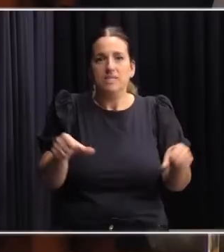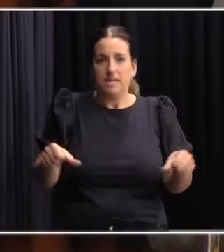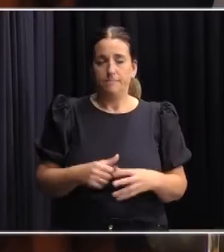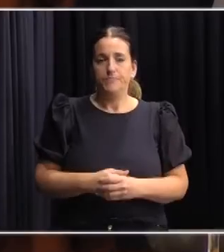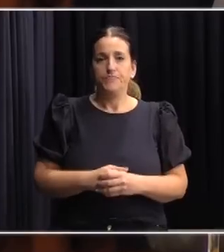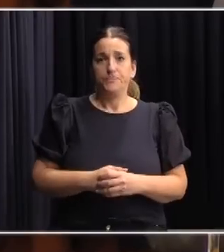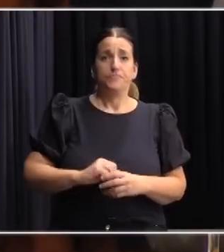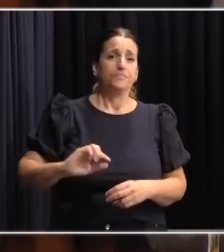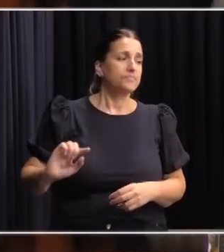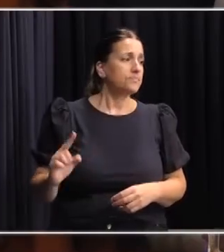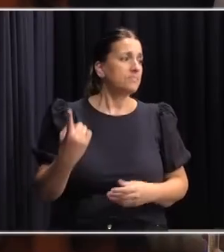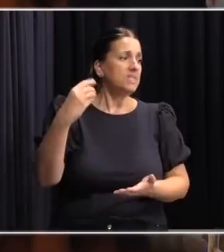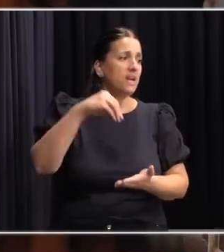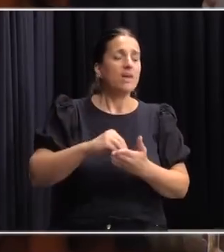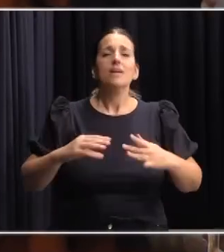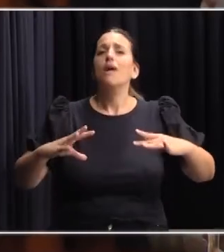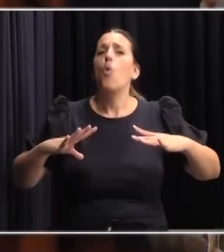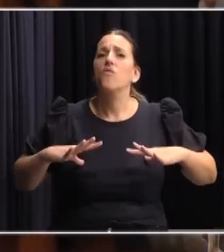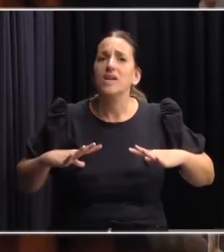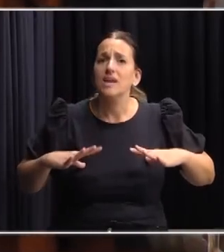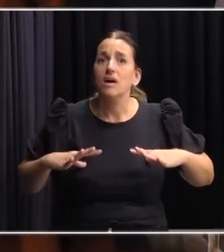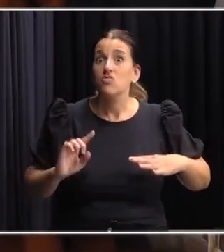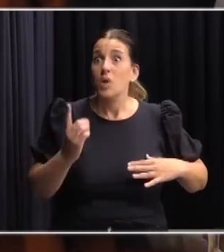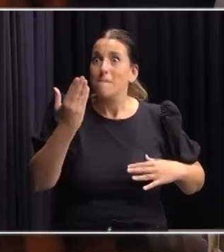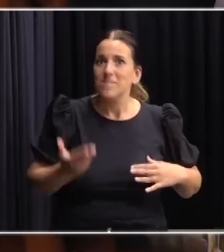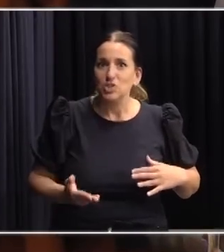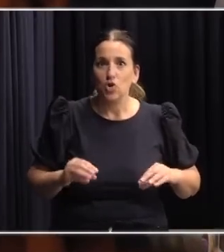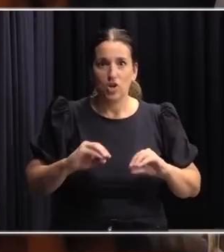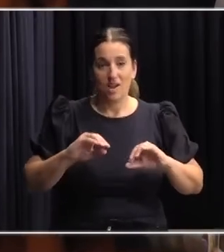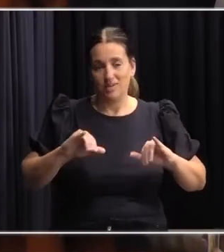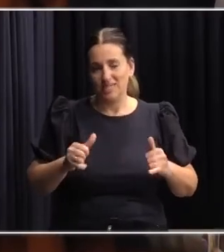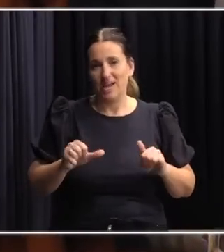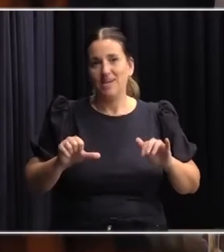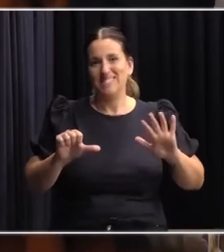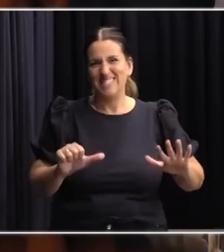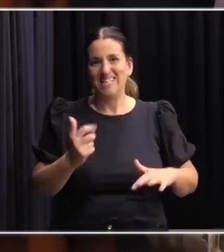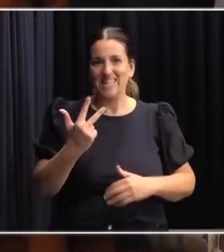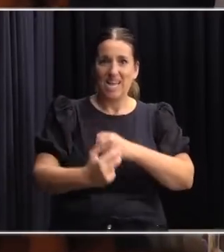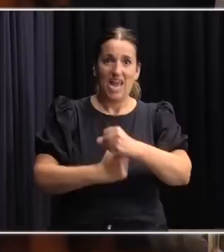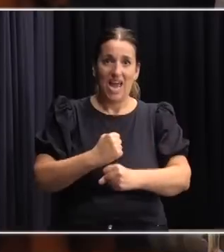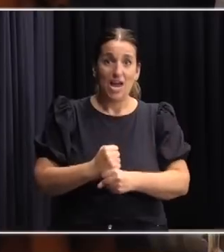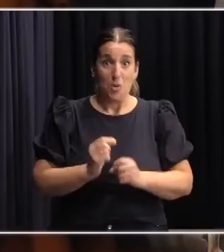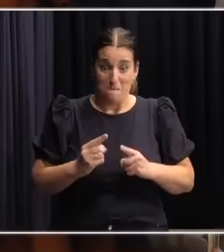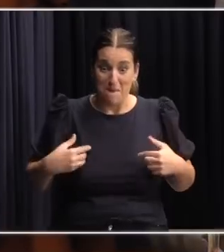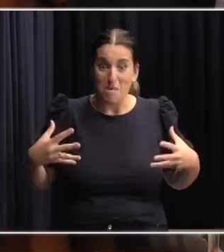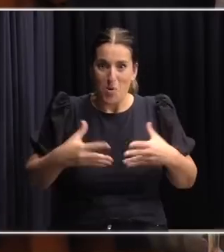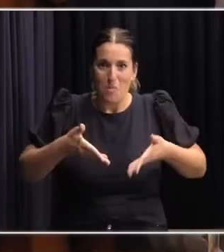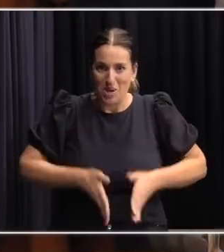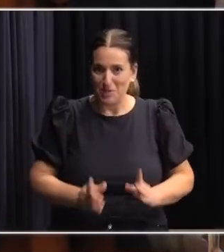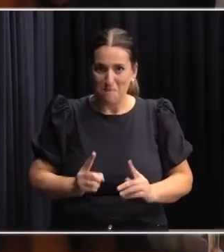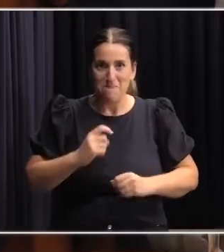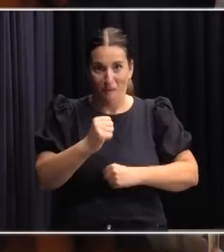La primera vez que alguien se jubile con 63 años, va a ser los de mi generación, los del año